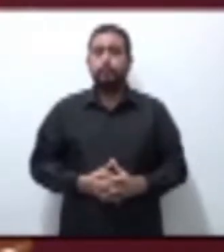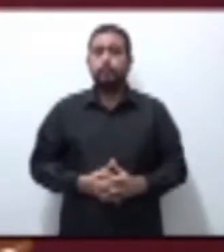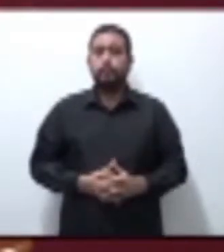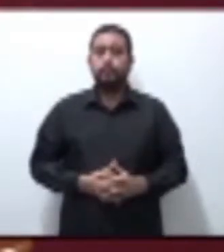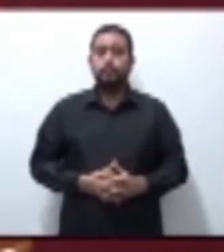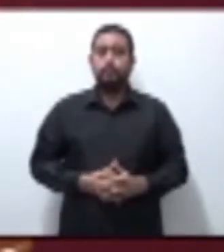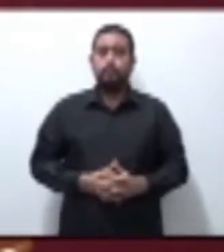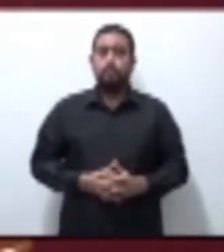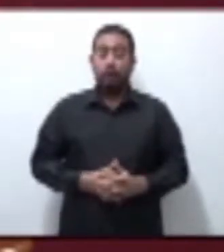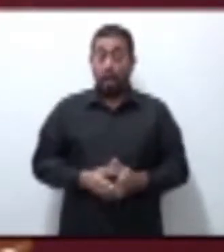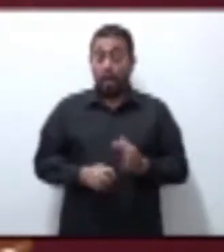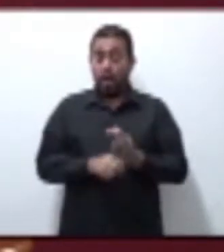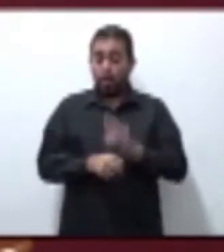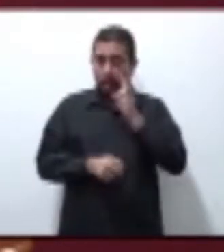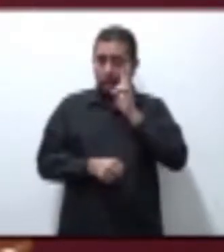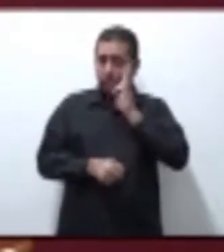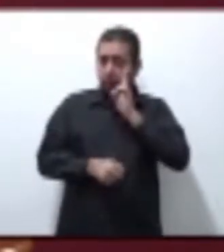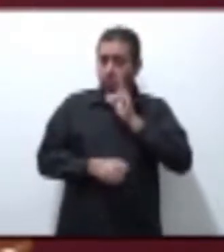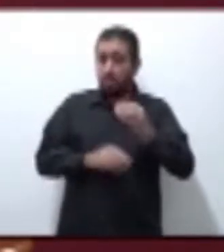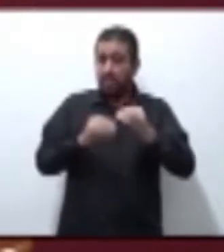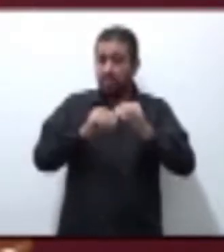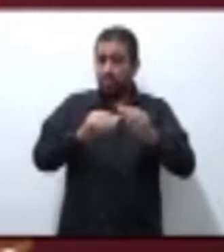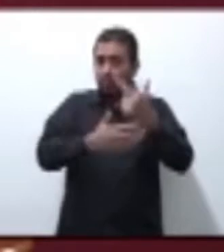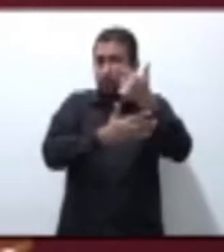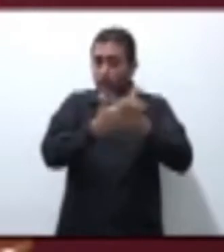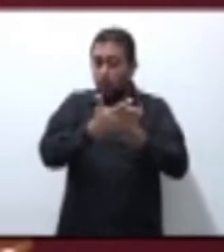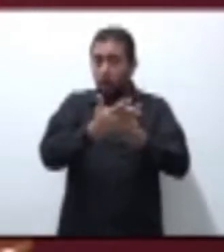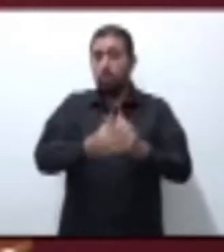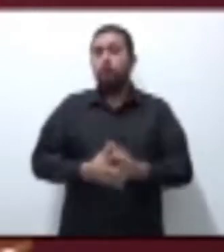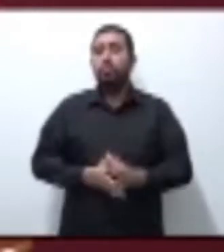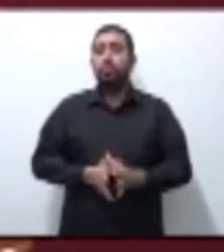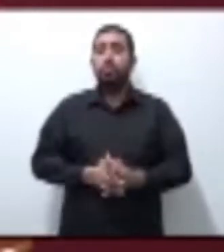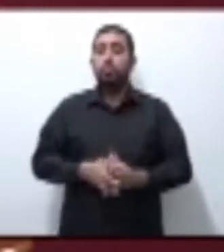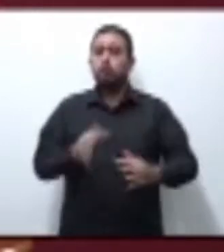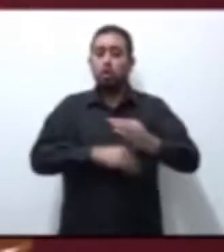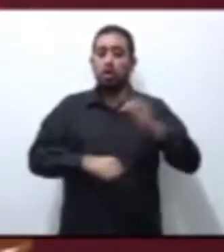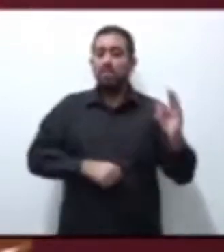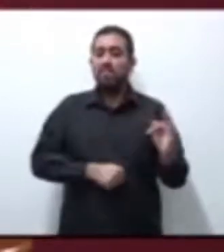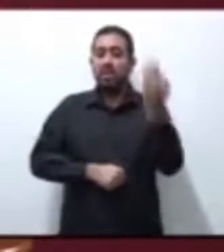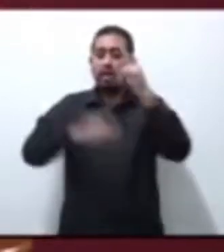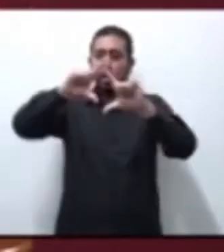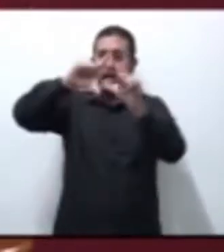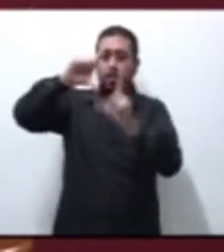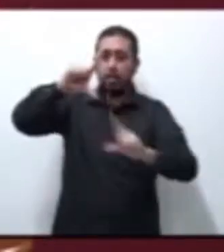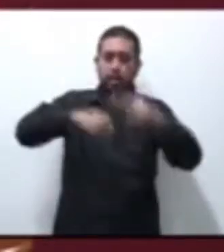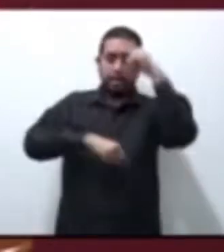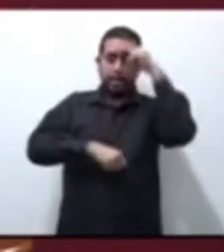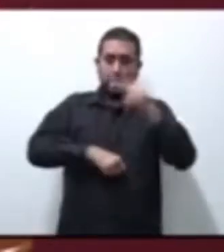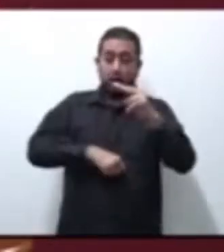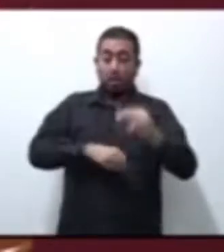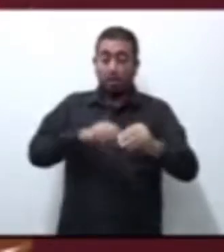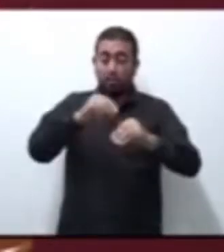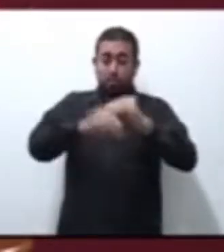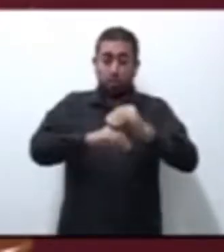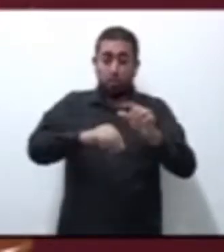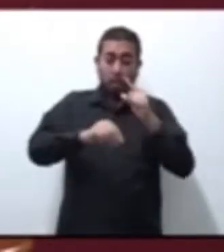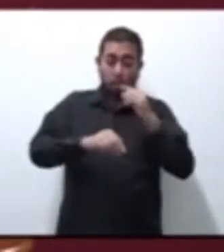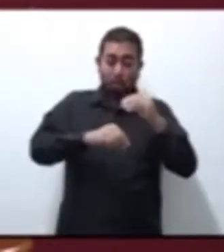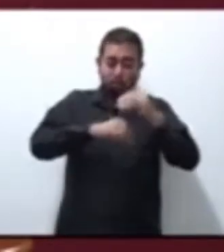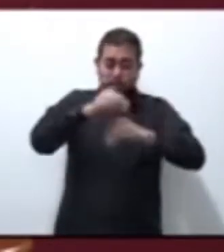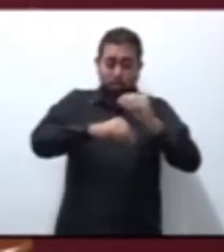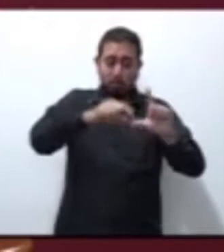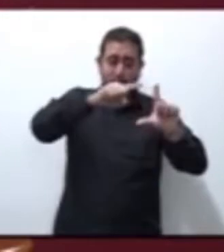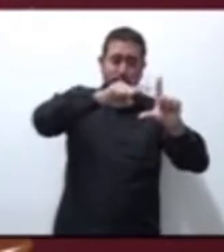Como hemos visto, los datos reportados a nivel federal siguen el incremento y no es la